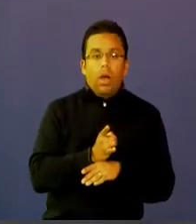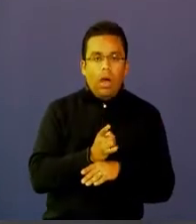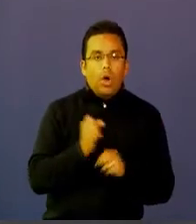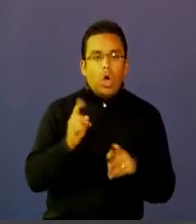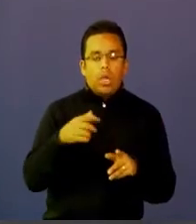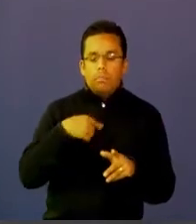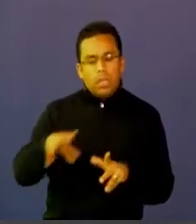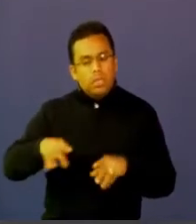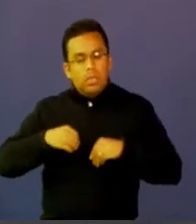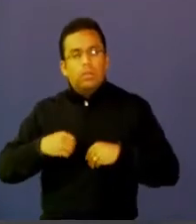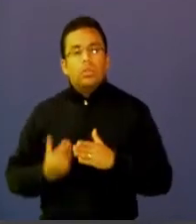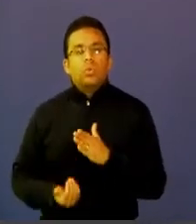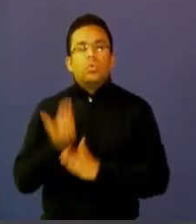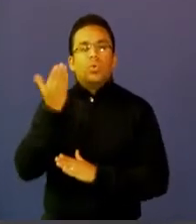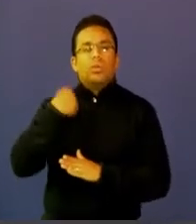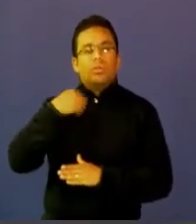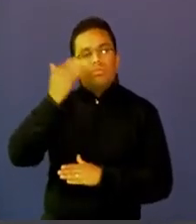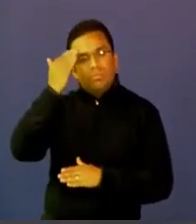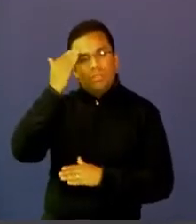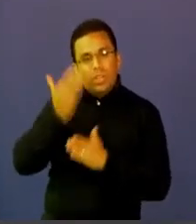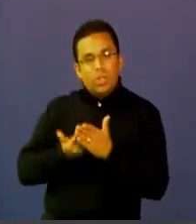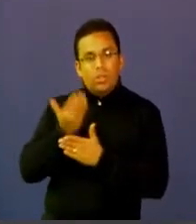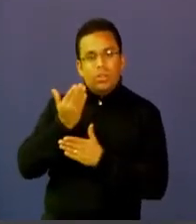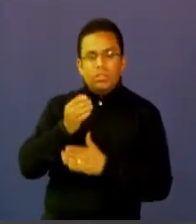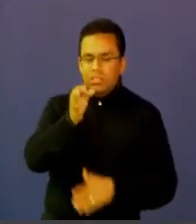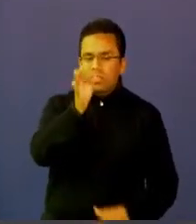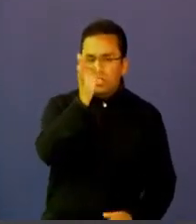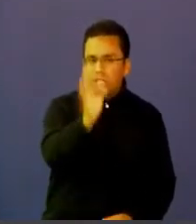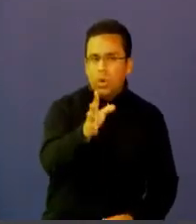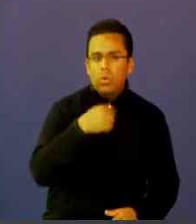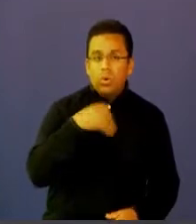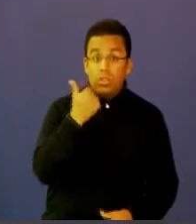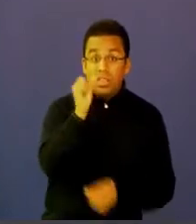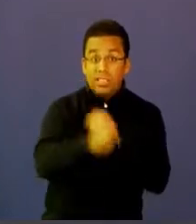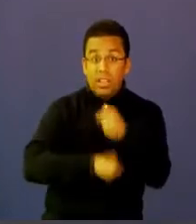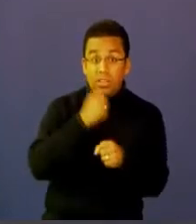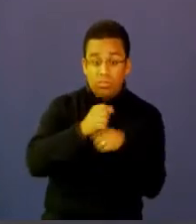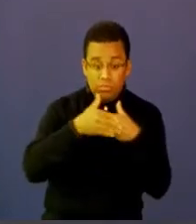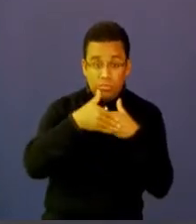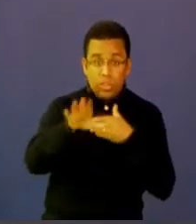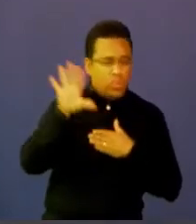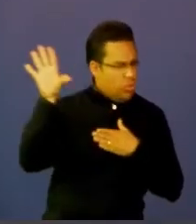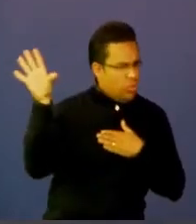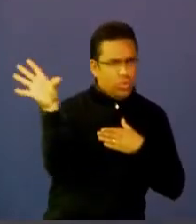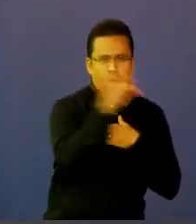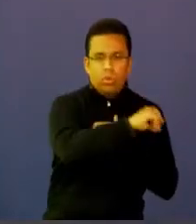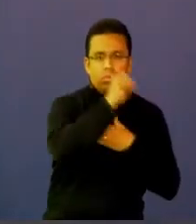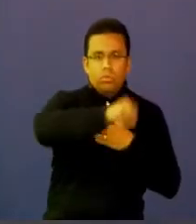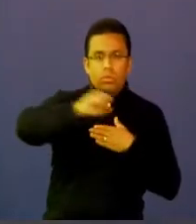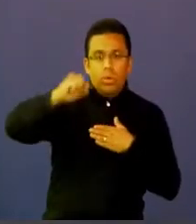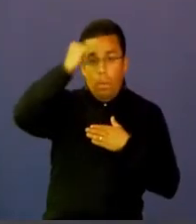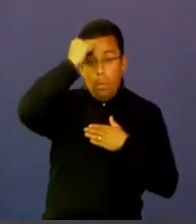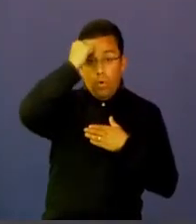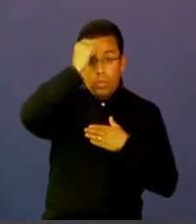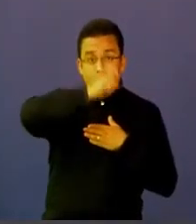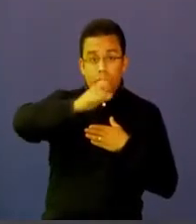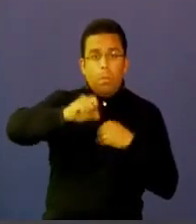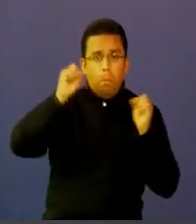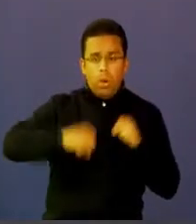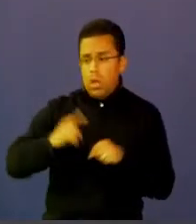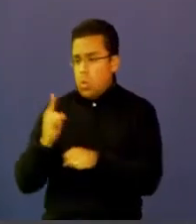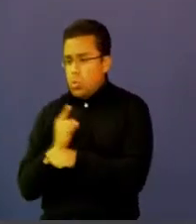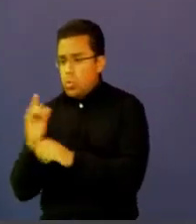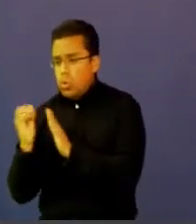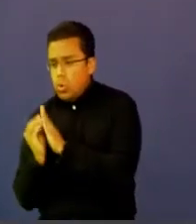innovador. Me atrevo a garantizar que en los próximos 10 años los profesores serán innovadores, los profesores podrán hacer uso de uno u otro